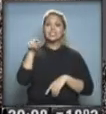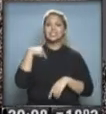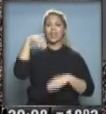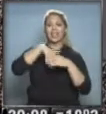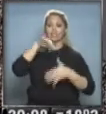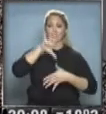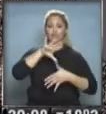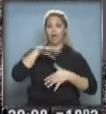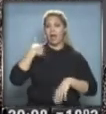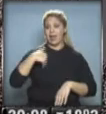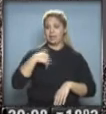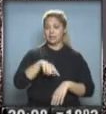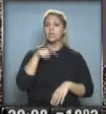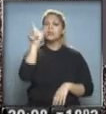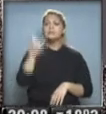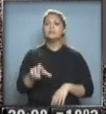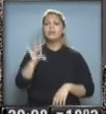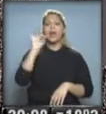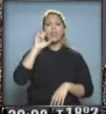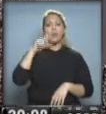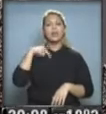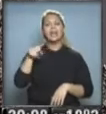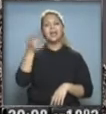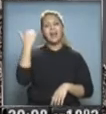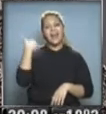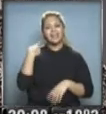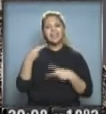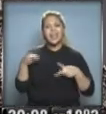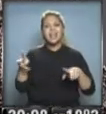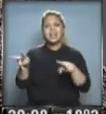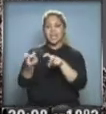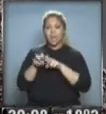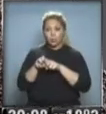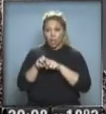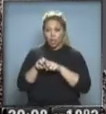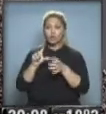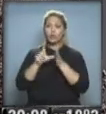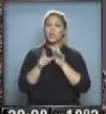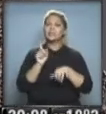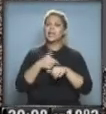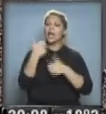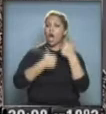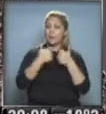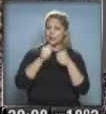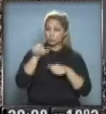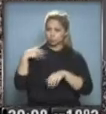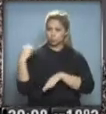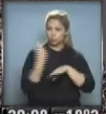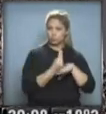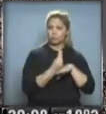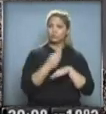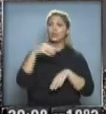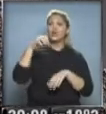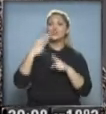Argentina será un demócrata que fue recaudador de la campaña que lo llevó a él a la presidencia de su país, cuyo nombre es